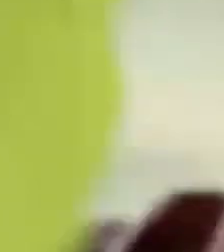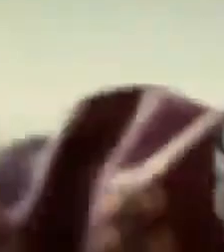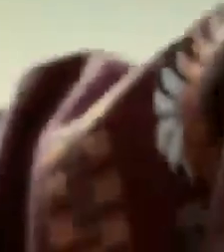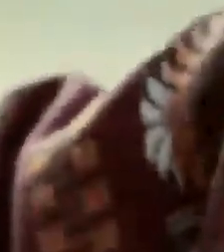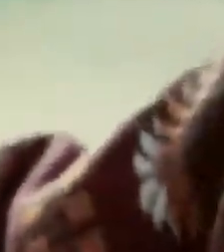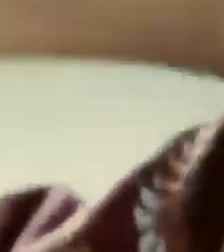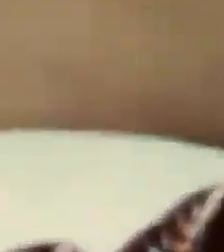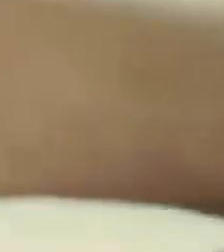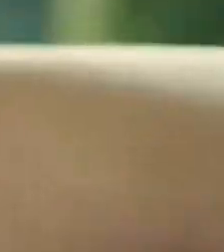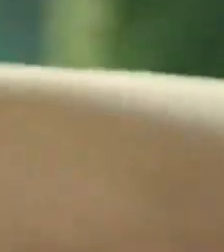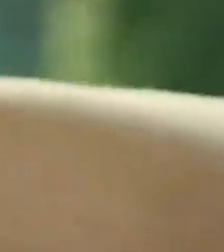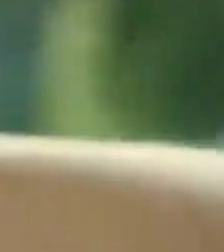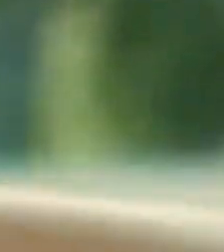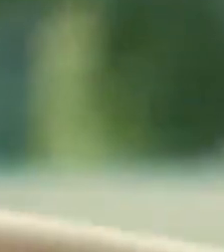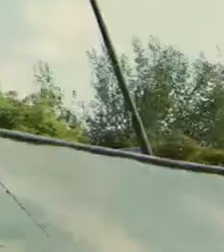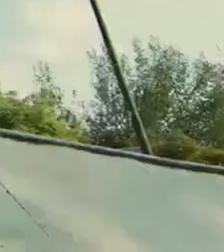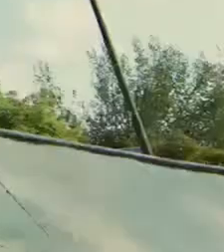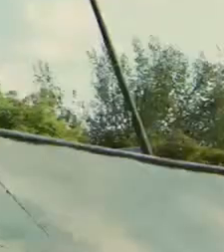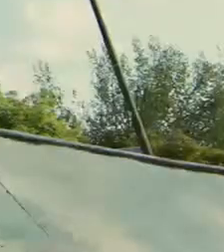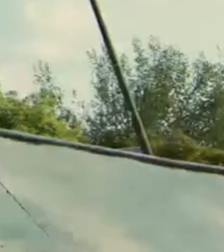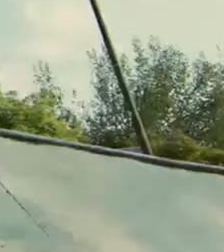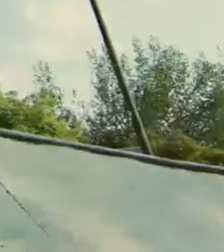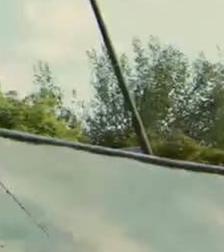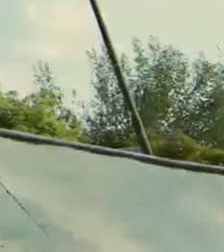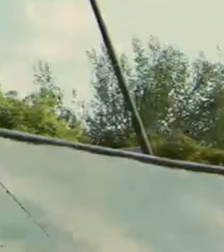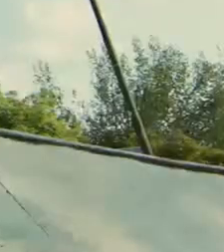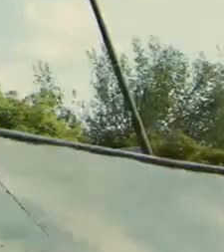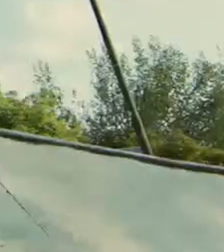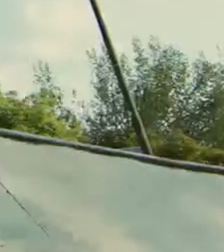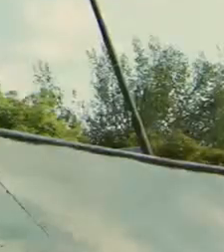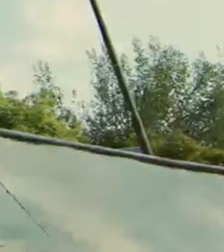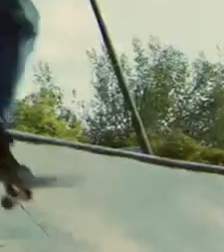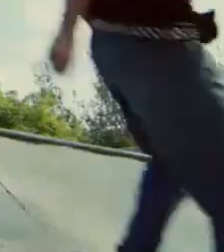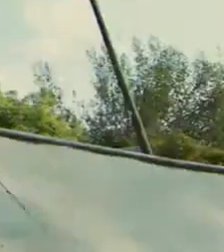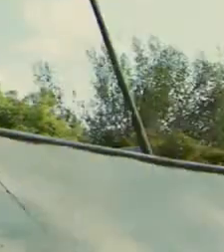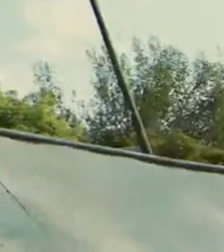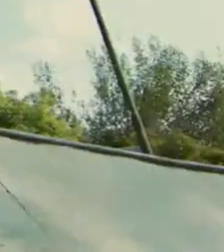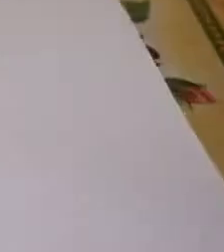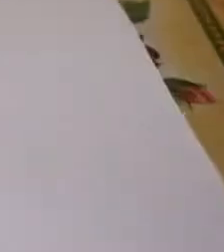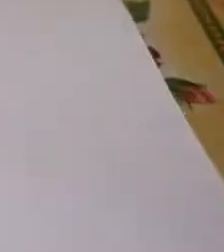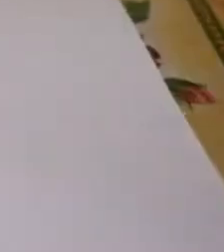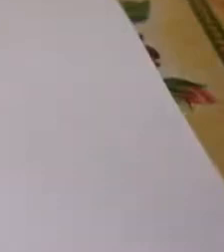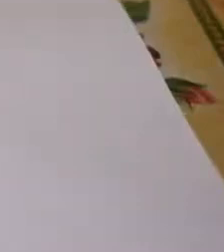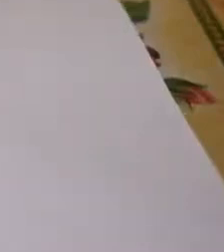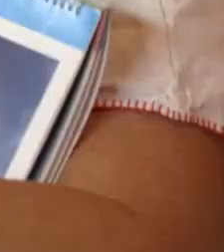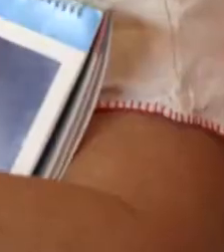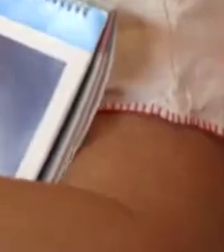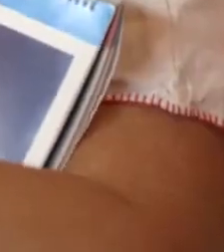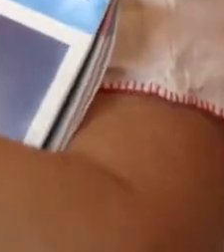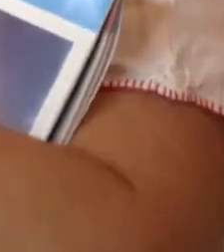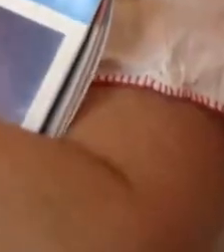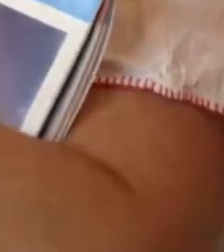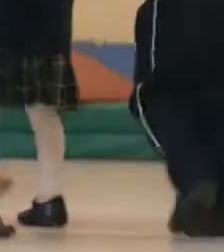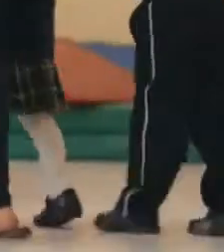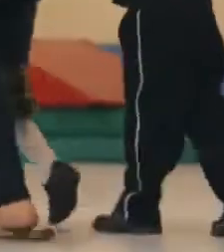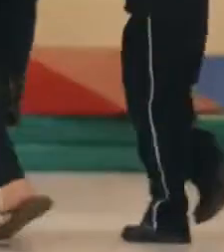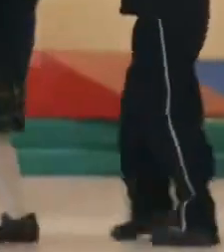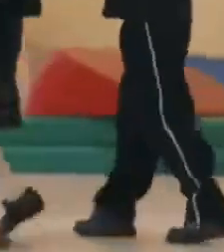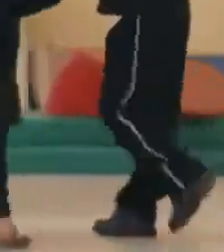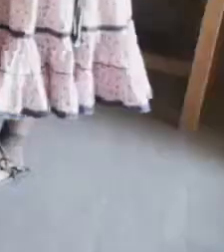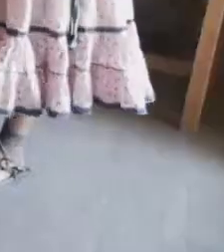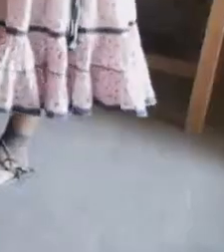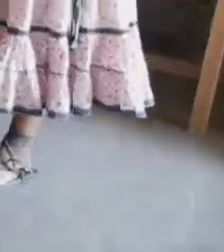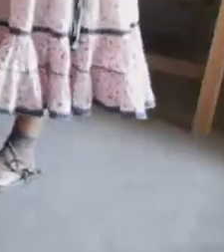-911-2000. Para vivir feliz, no necesitas meterte en nada. ¿Te has preguntado cómo es la vida